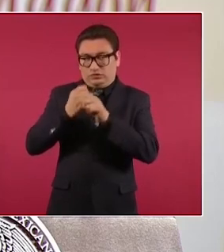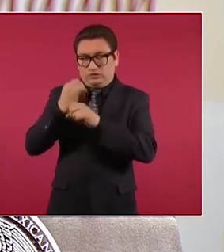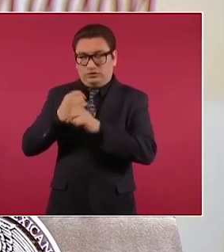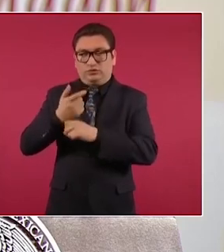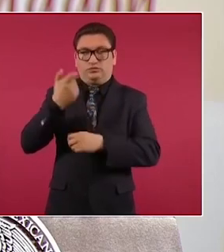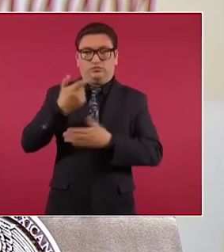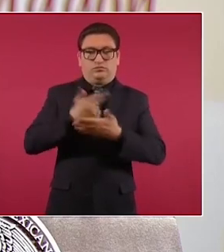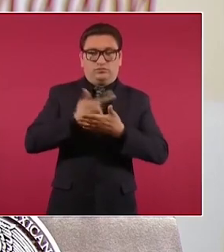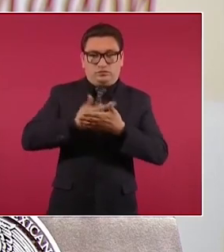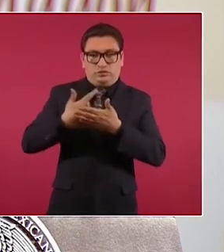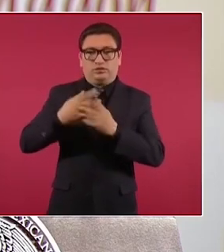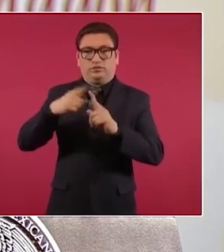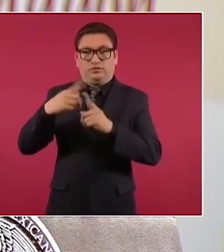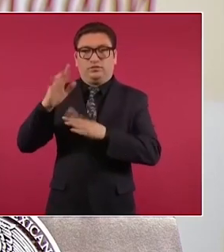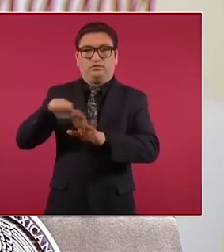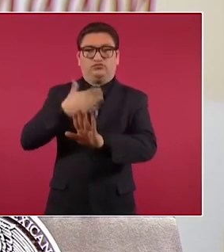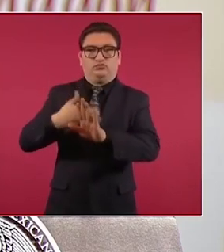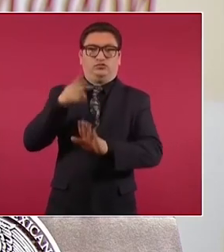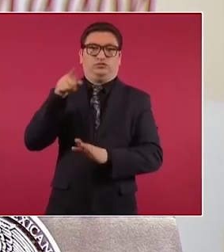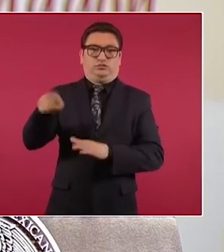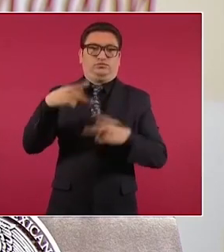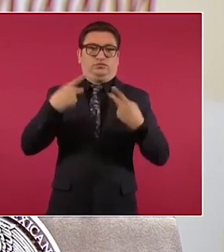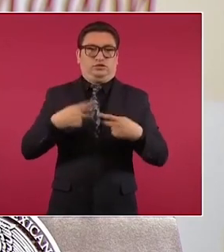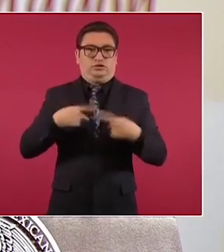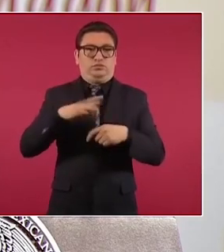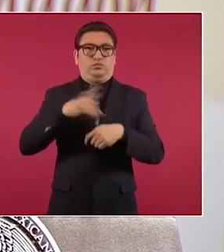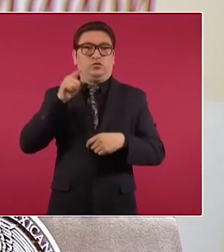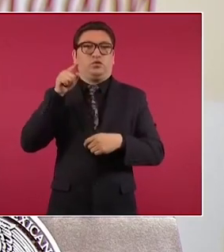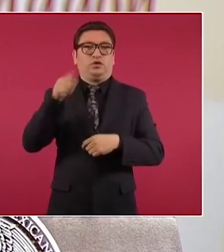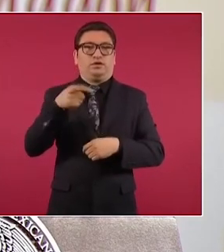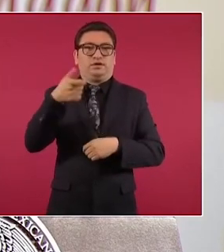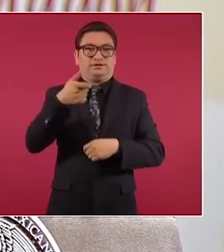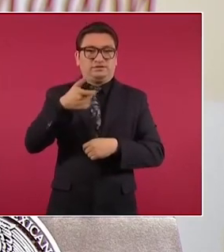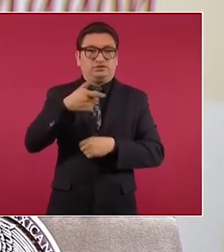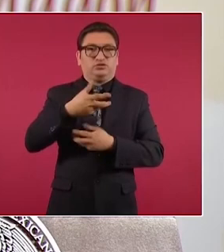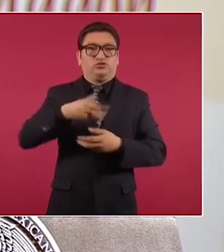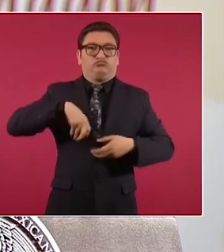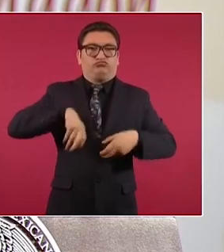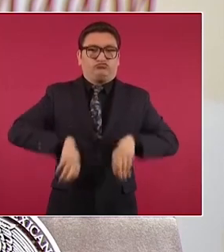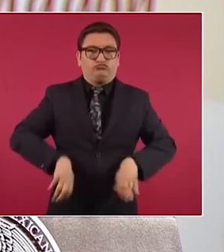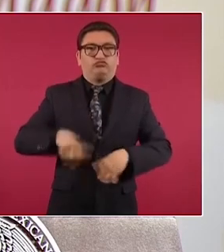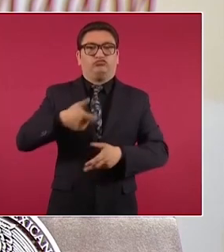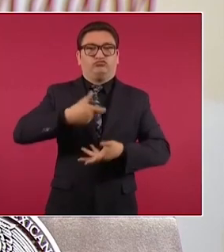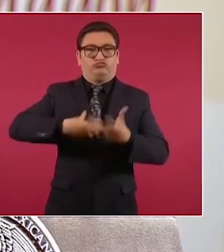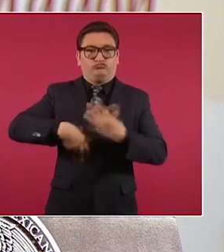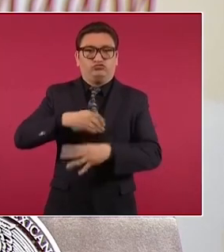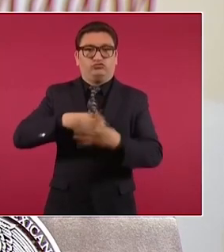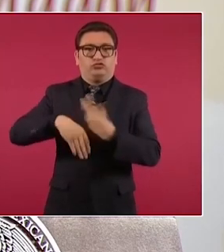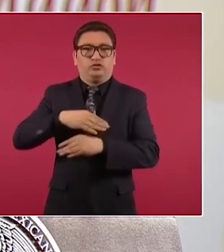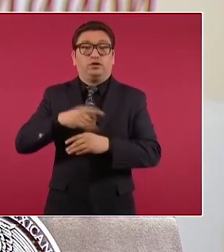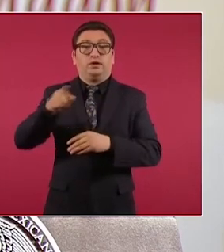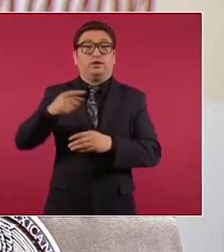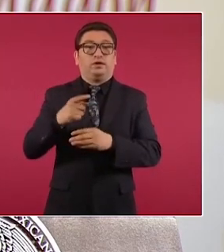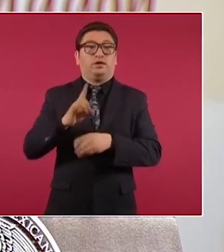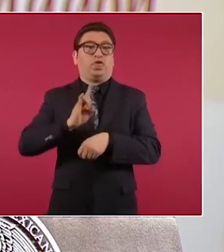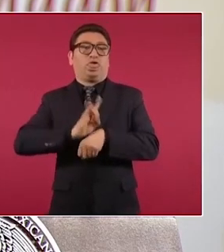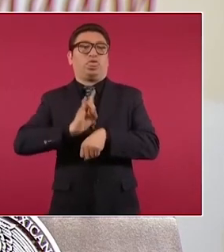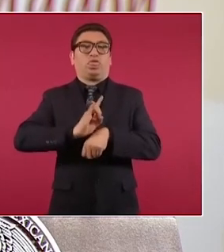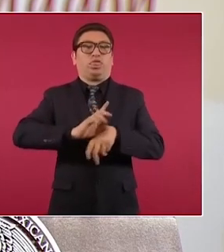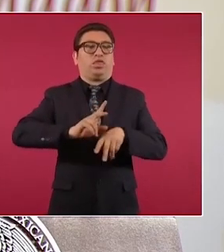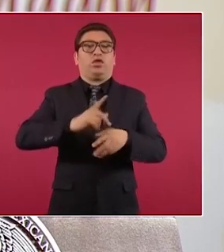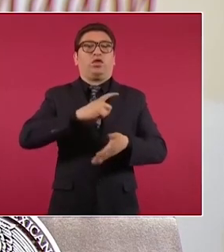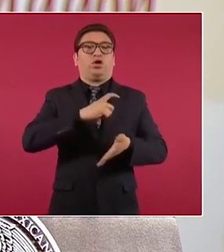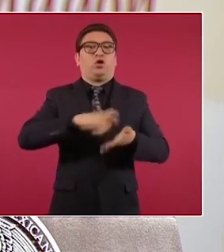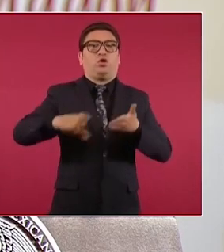en contra de esta persona por el delito de lavado de dinero por la simulación de compraventa de un